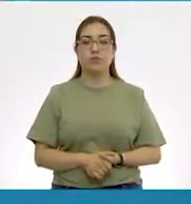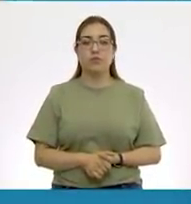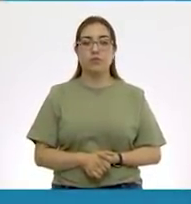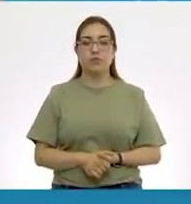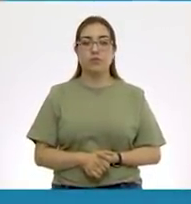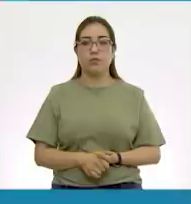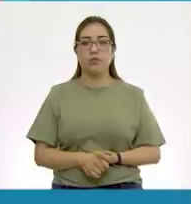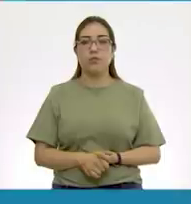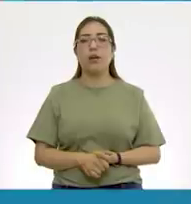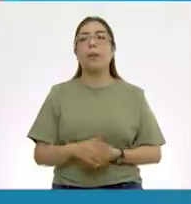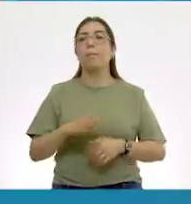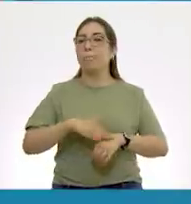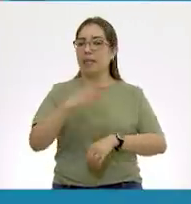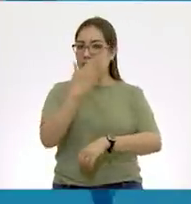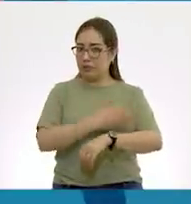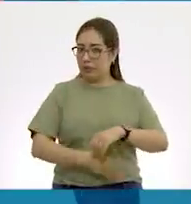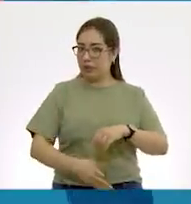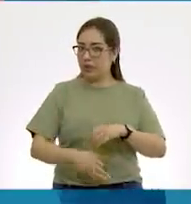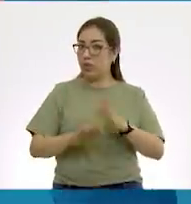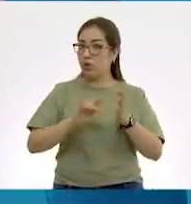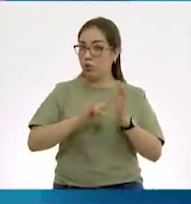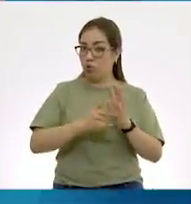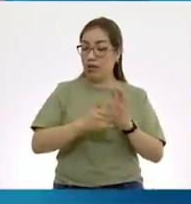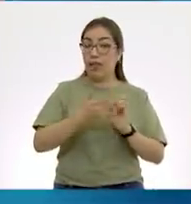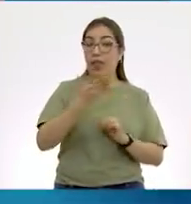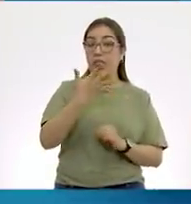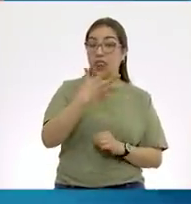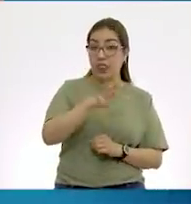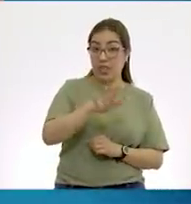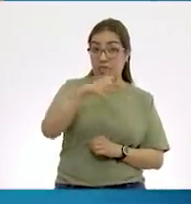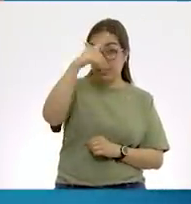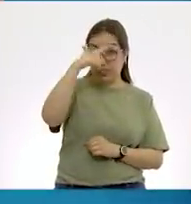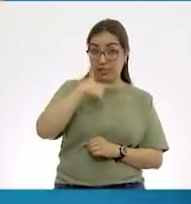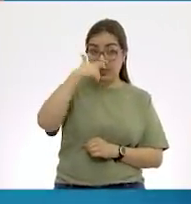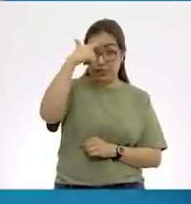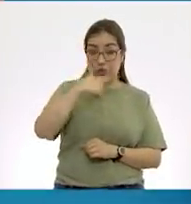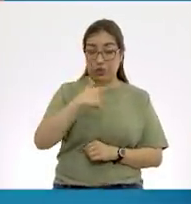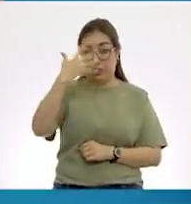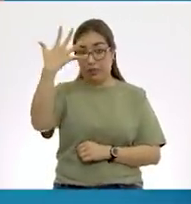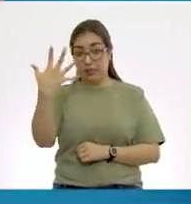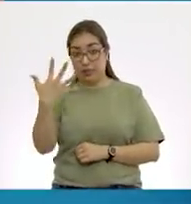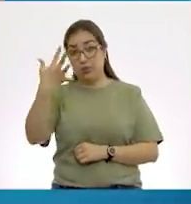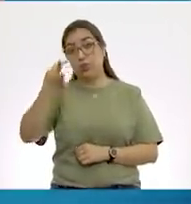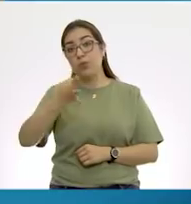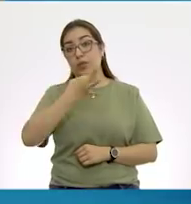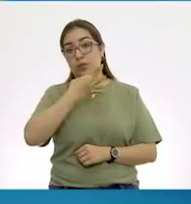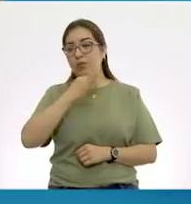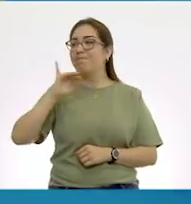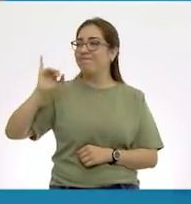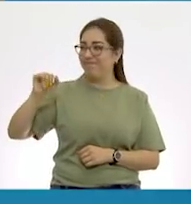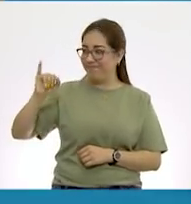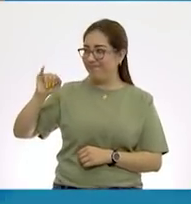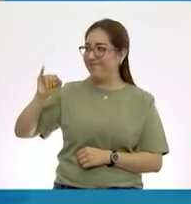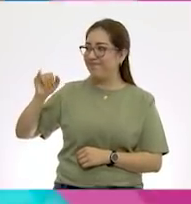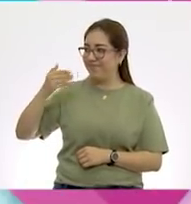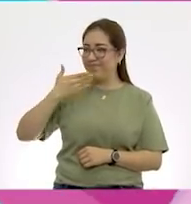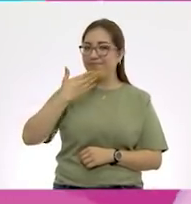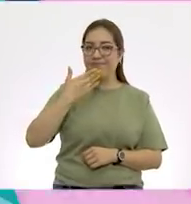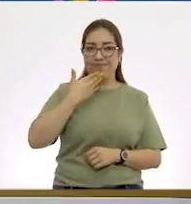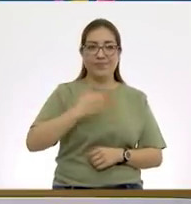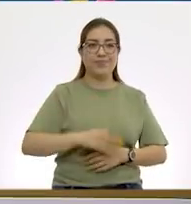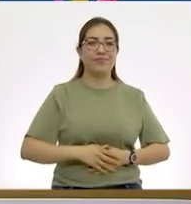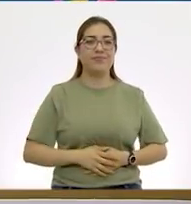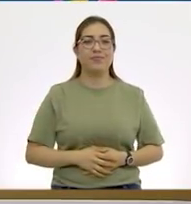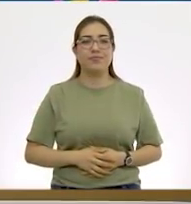Ahí ya es más tarde. Ahí ya son las 10 de la noche con 5 minutos. Así es. Las 22 horas con